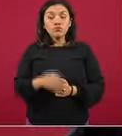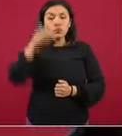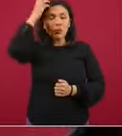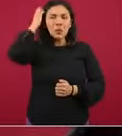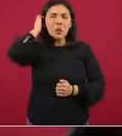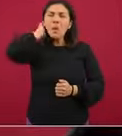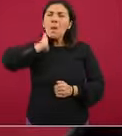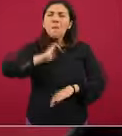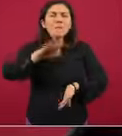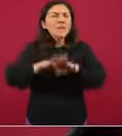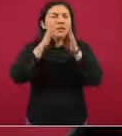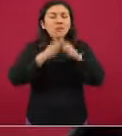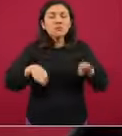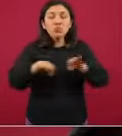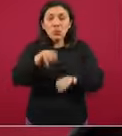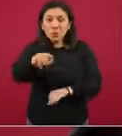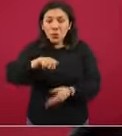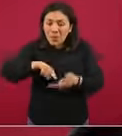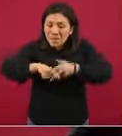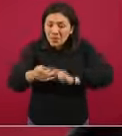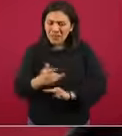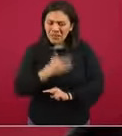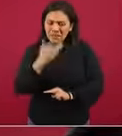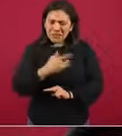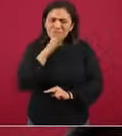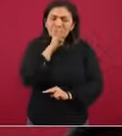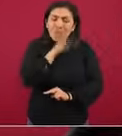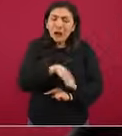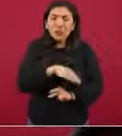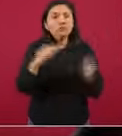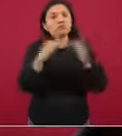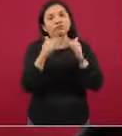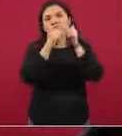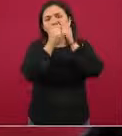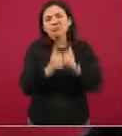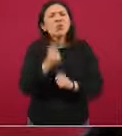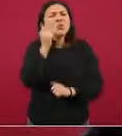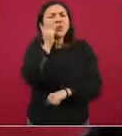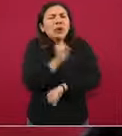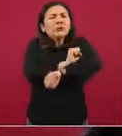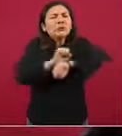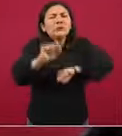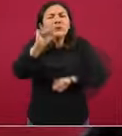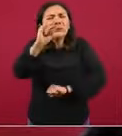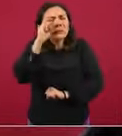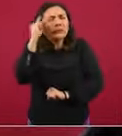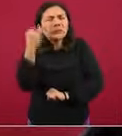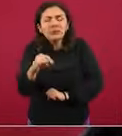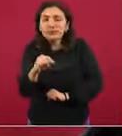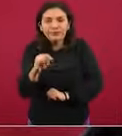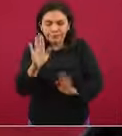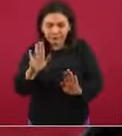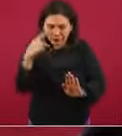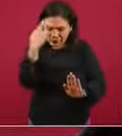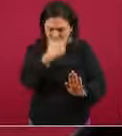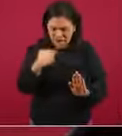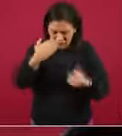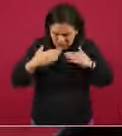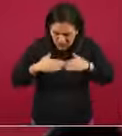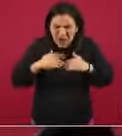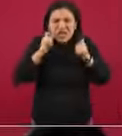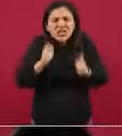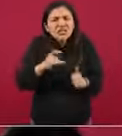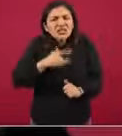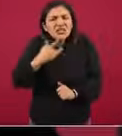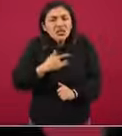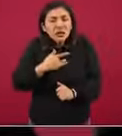lo más importante es una vez que inicies síntomas, pues quedarte en casa, aunque sean leves, y decir, a ver, ¿qué es lo que está pasando? Dependiendo de